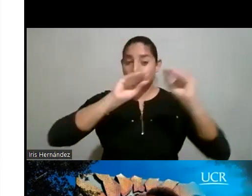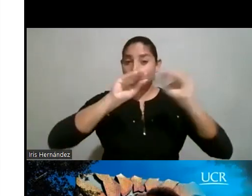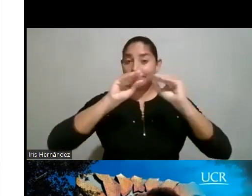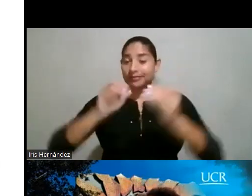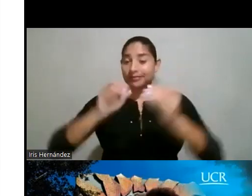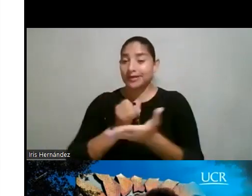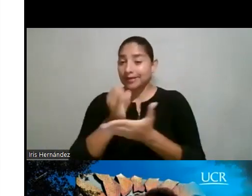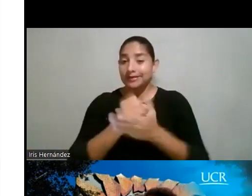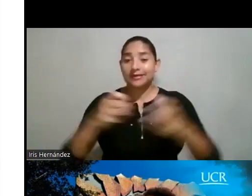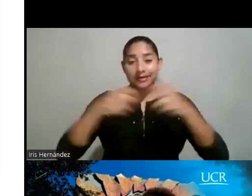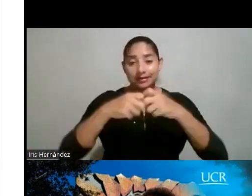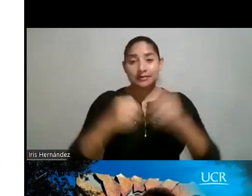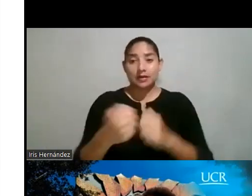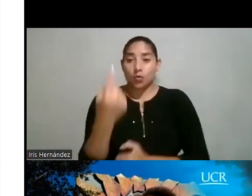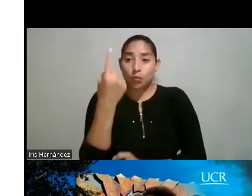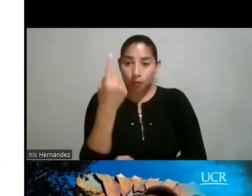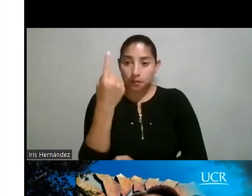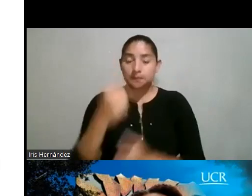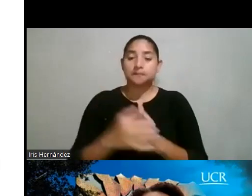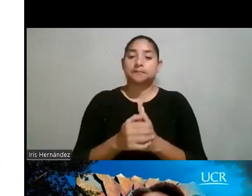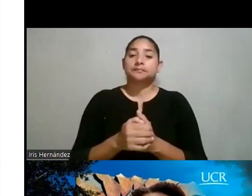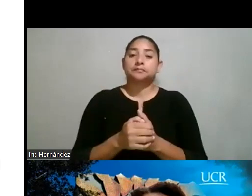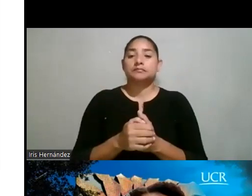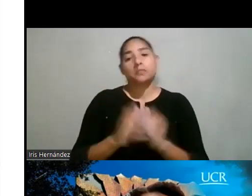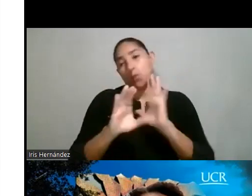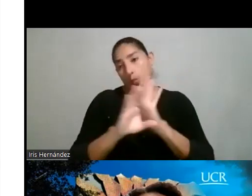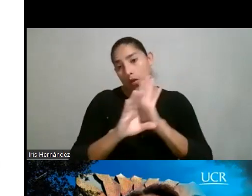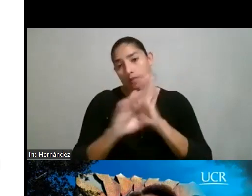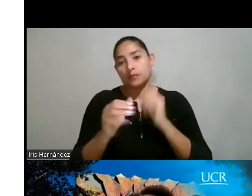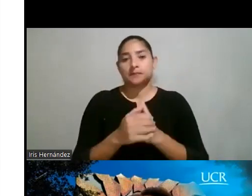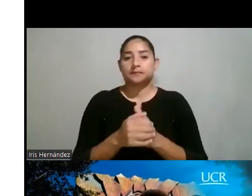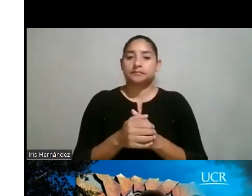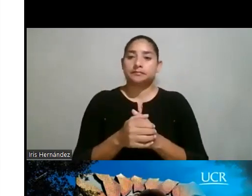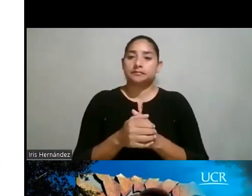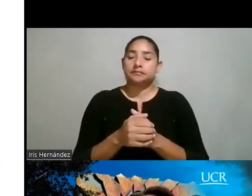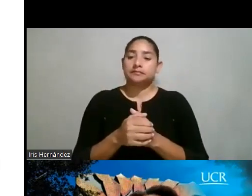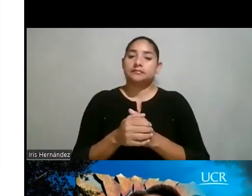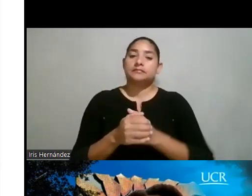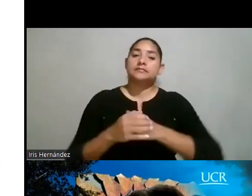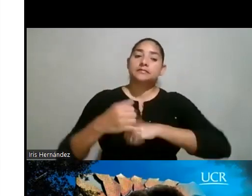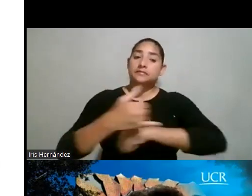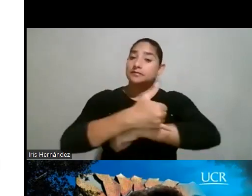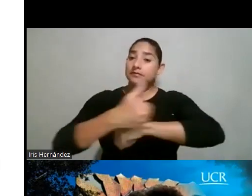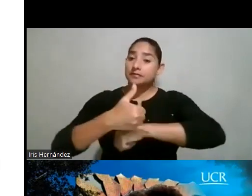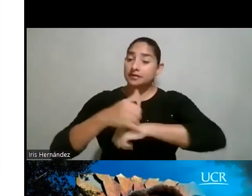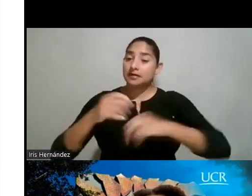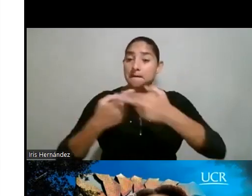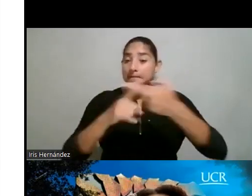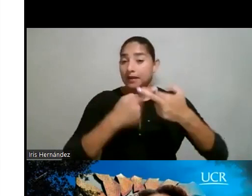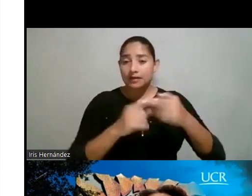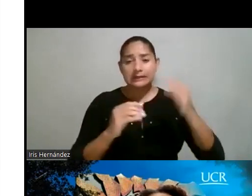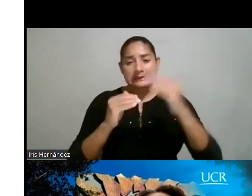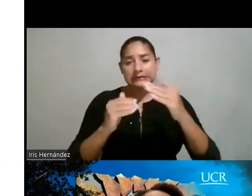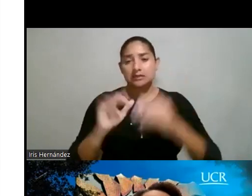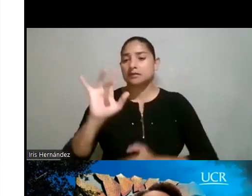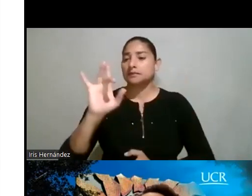ingeniería eléctrica, en, en el caso, por ejemplo, de mi escuela, ingeniería mecánica, igual, no llegamos al 20%, entonces,